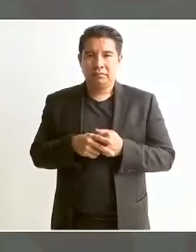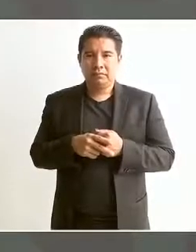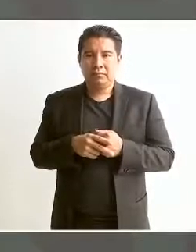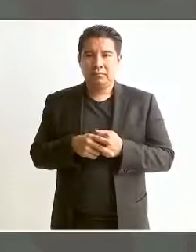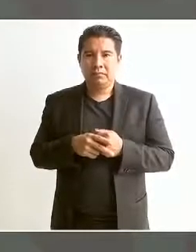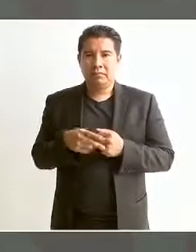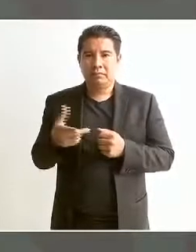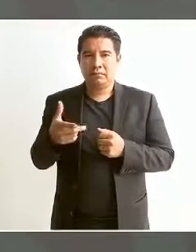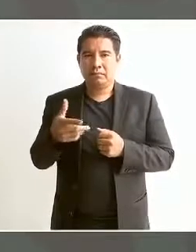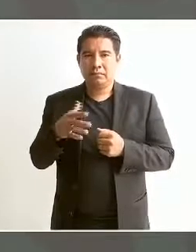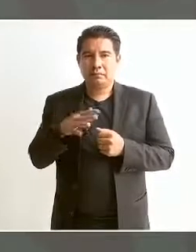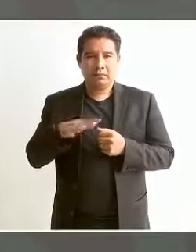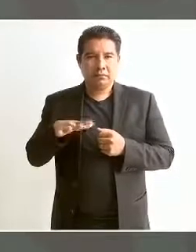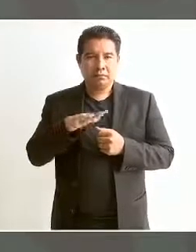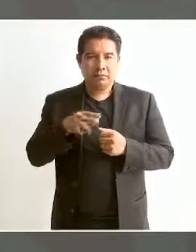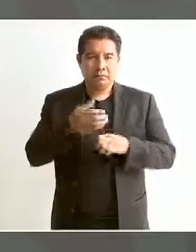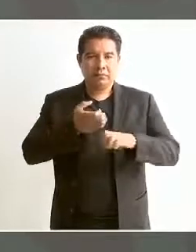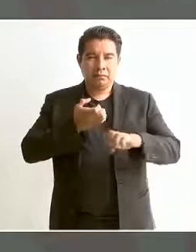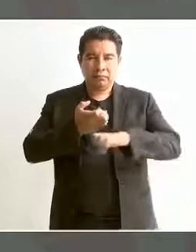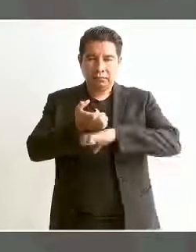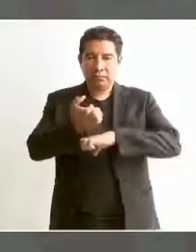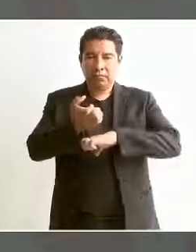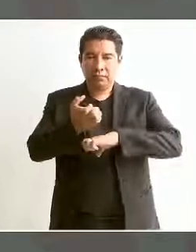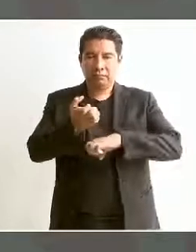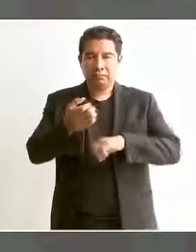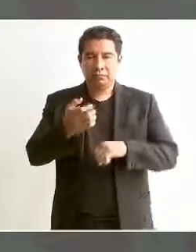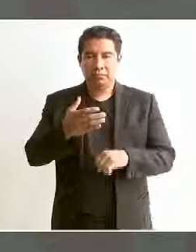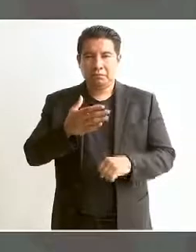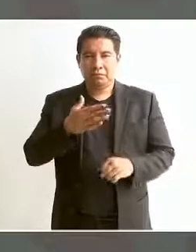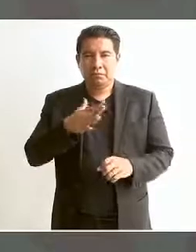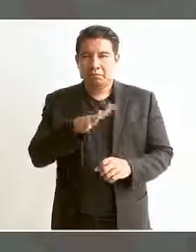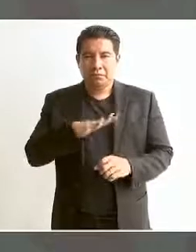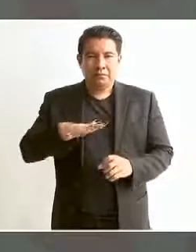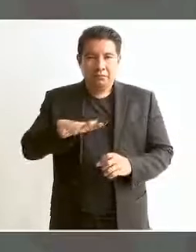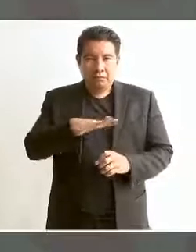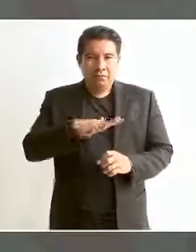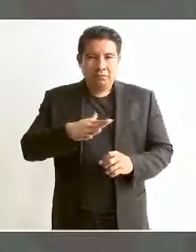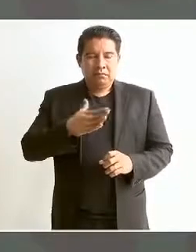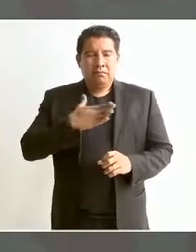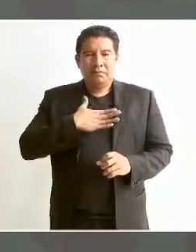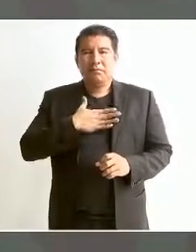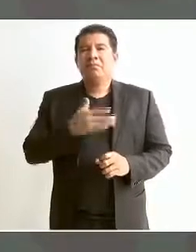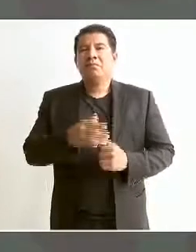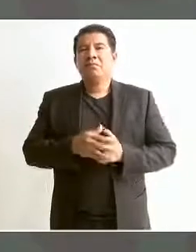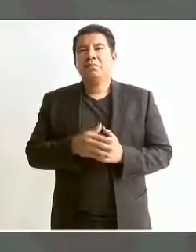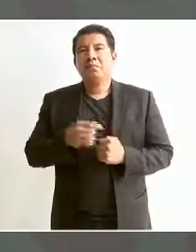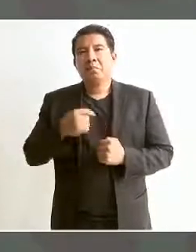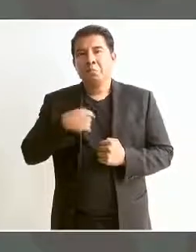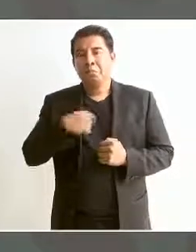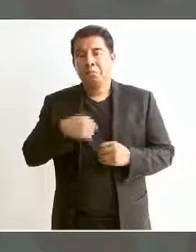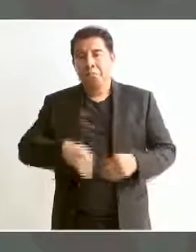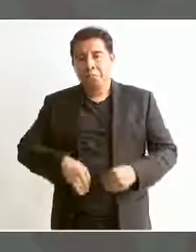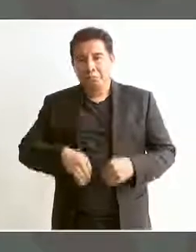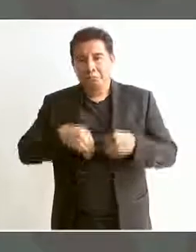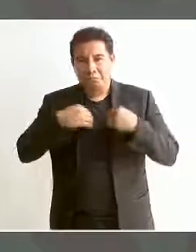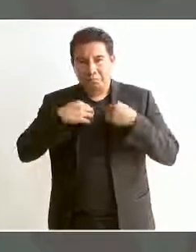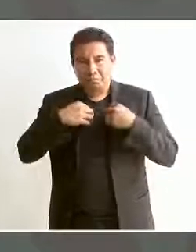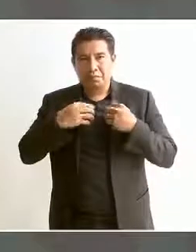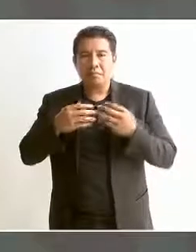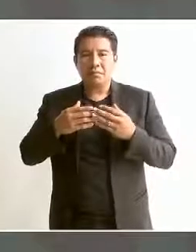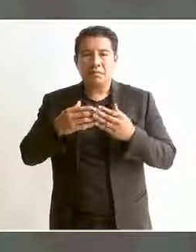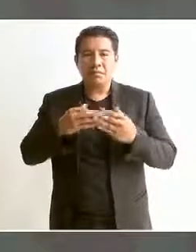nuestro estado, porque yo viví mi familia